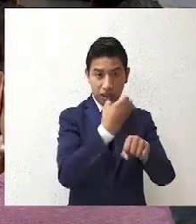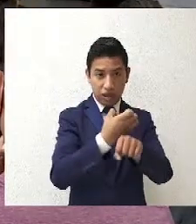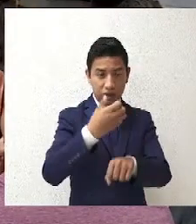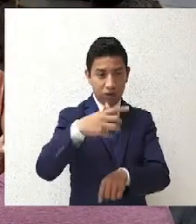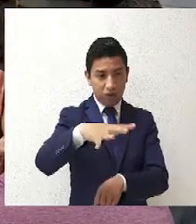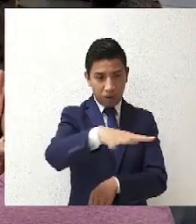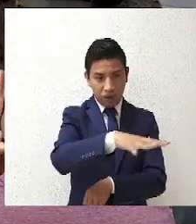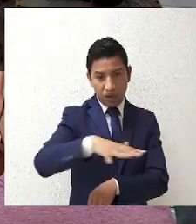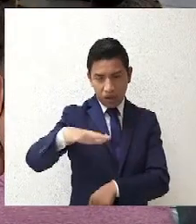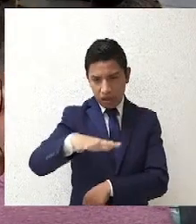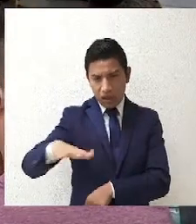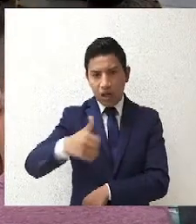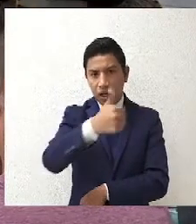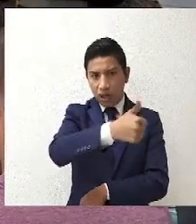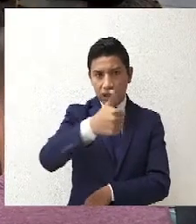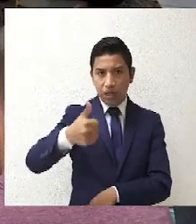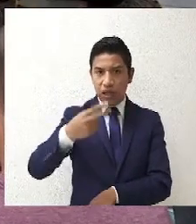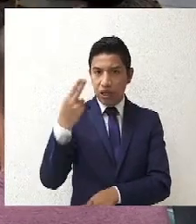norma general es suficiente?